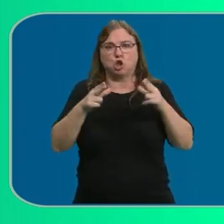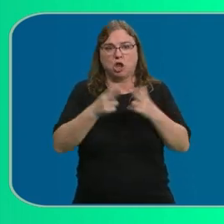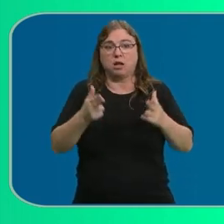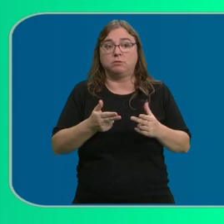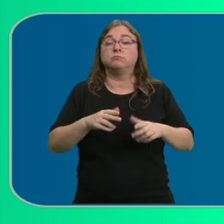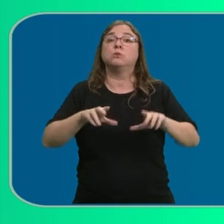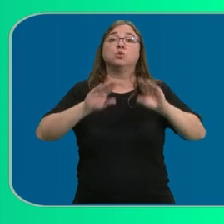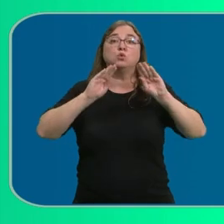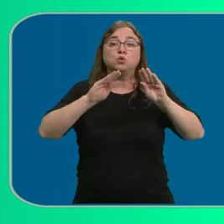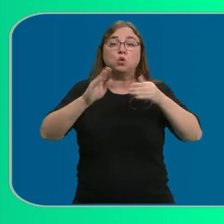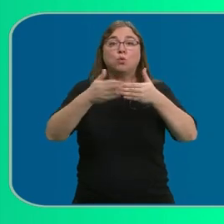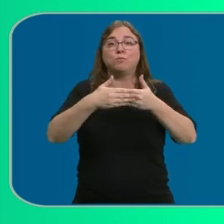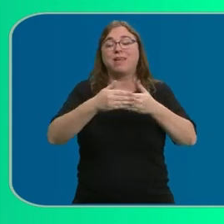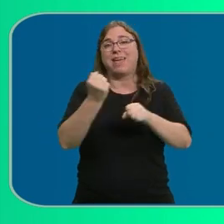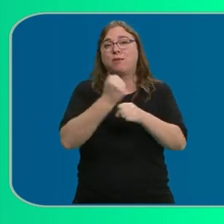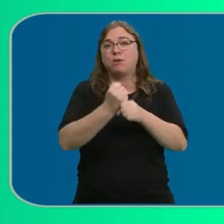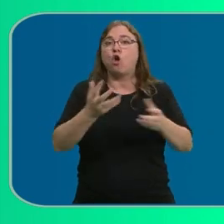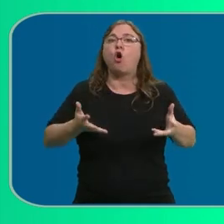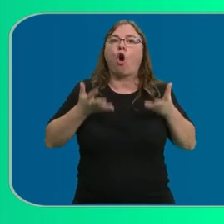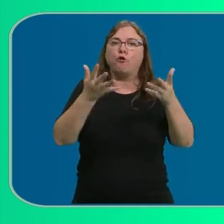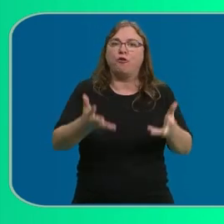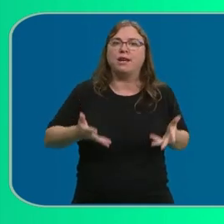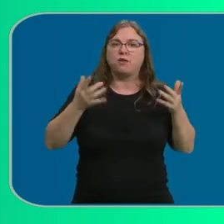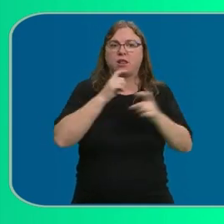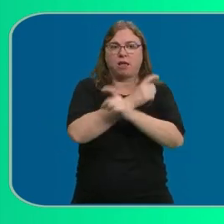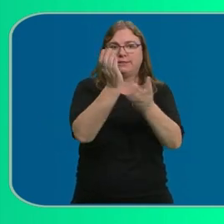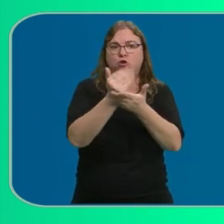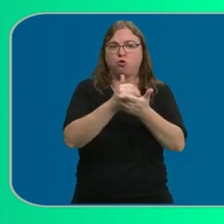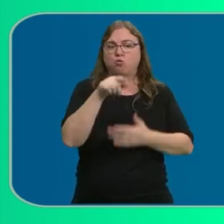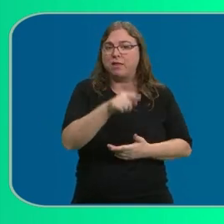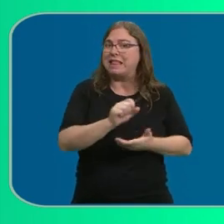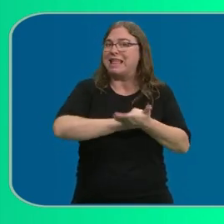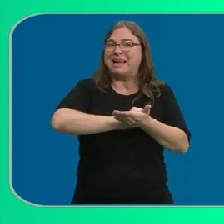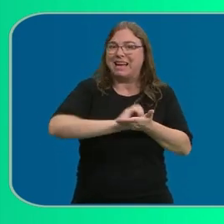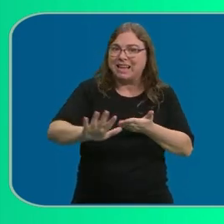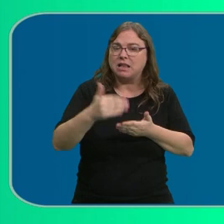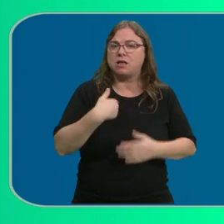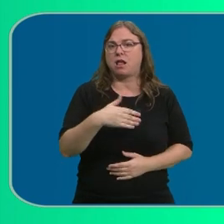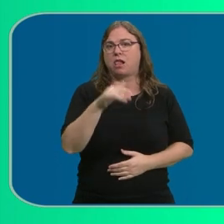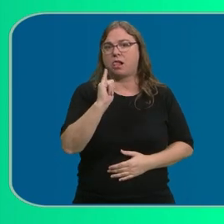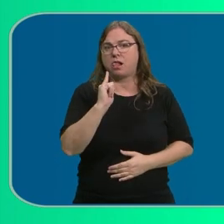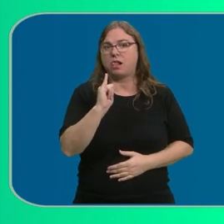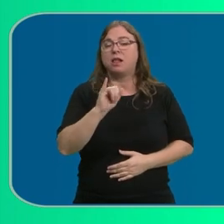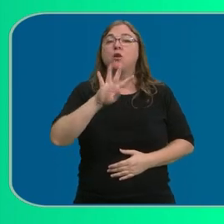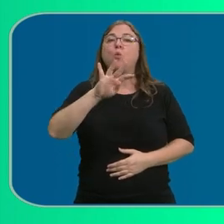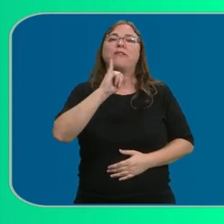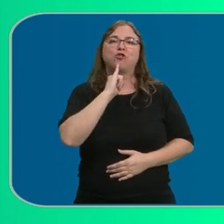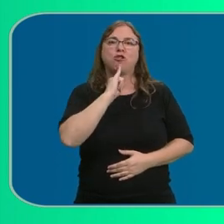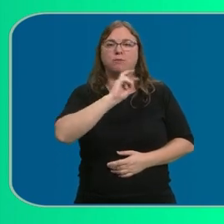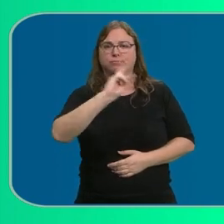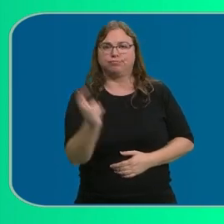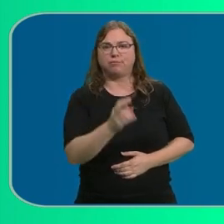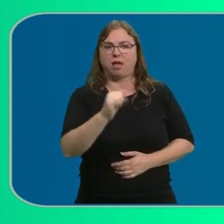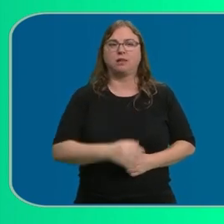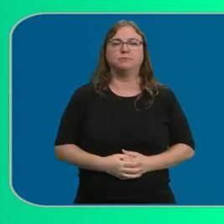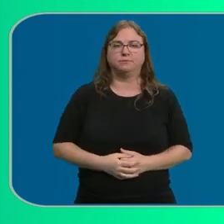Además, el portal de empleo anuncia diariamente las nuevas ofertas laborales de toda la comunidad. Es gratuita y ya está disponible en cuatro idiomas distintos.